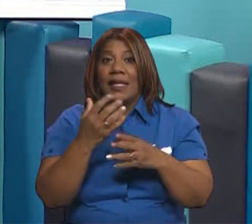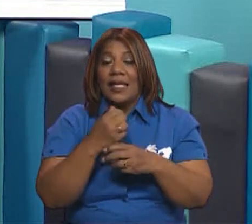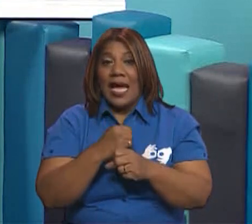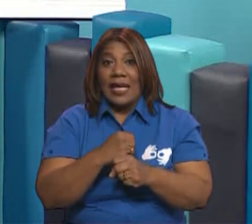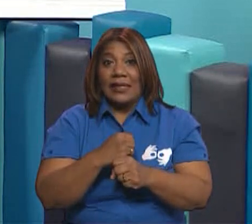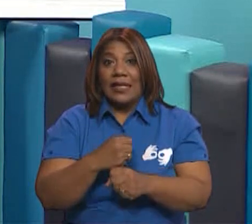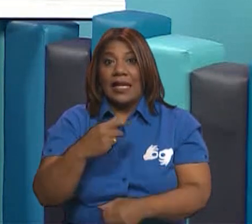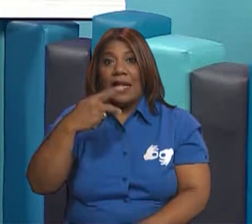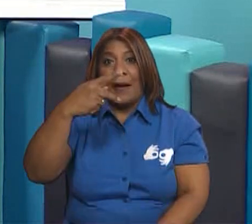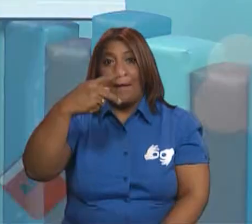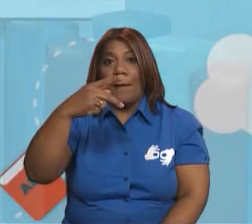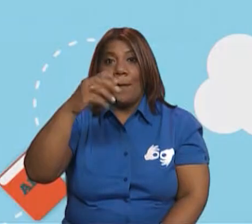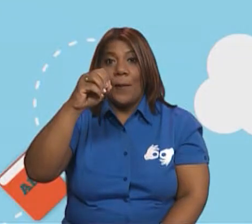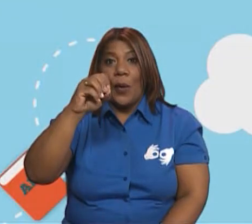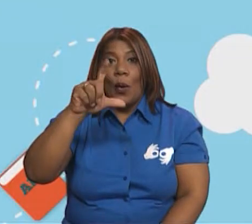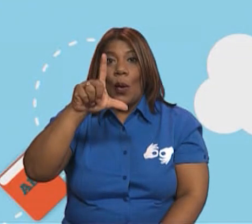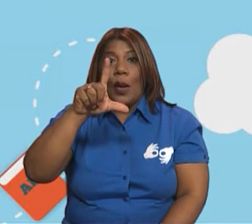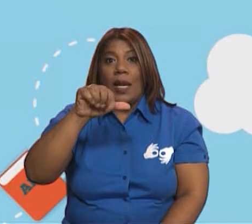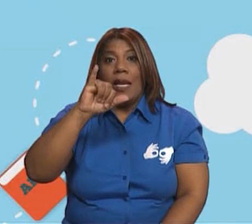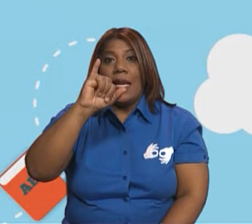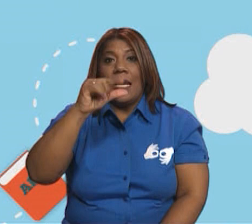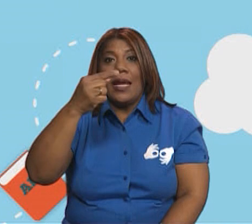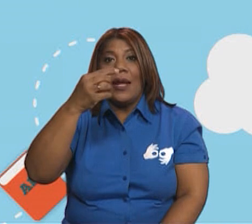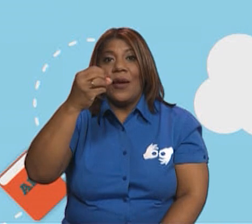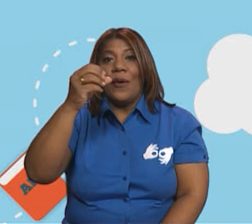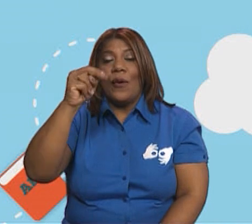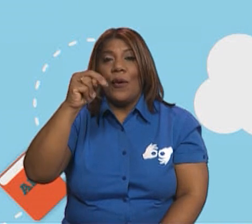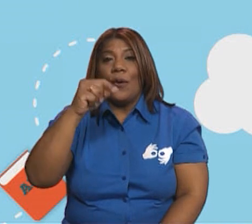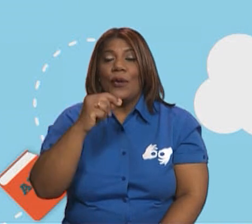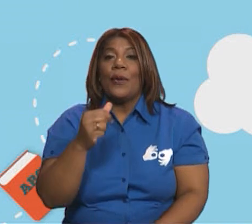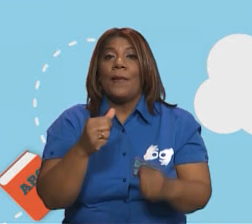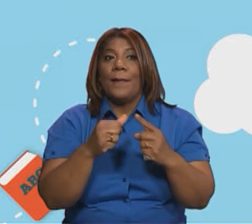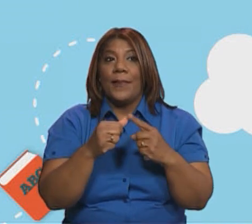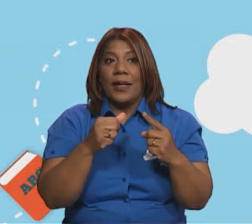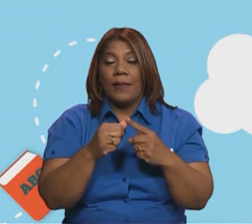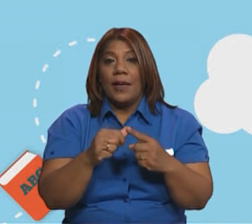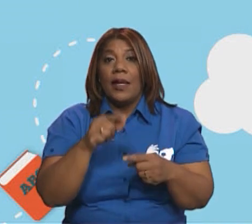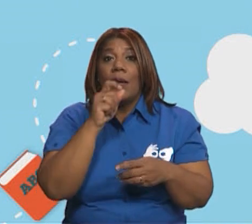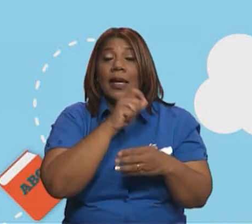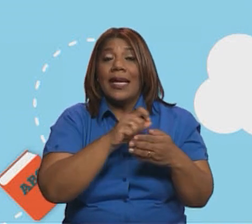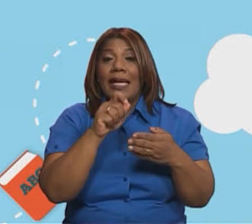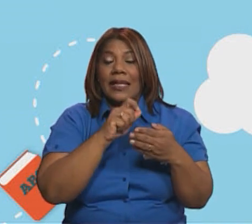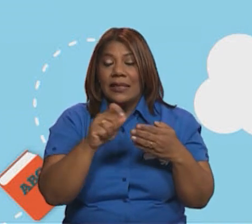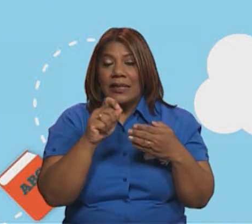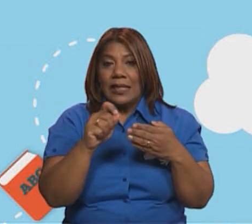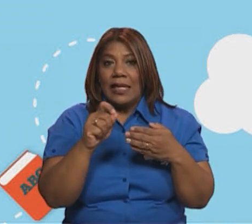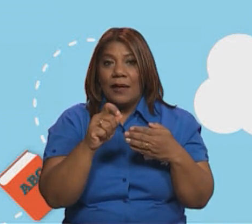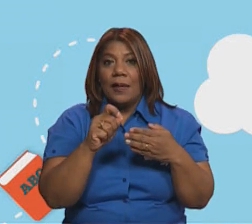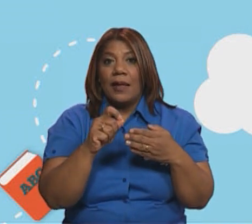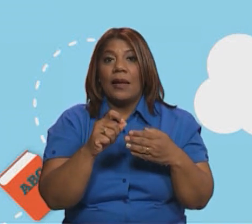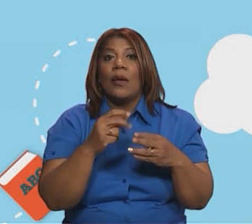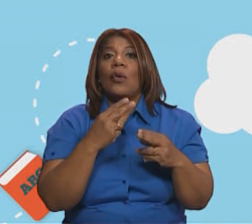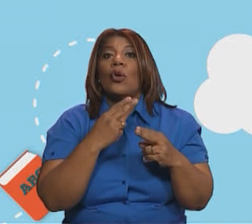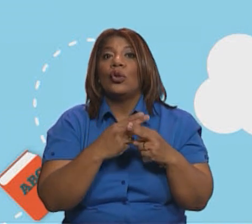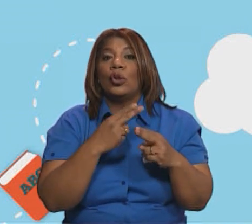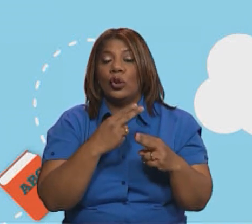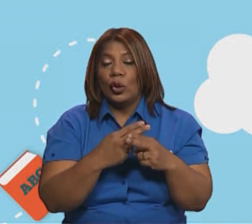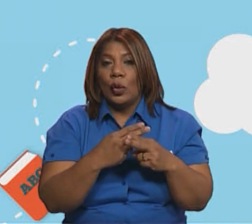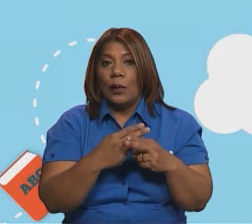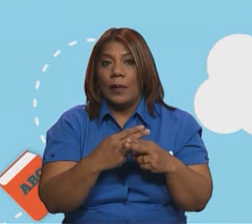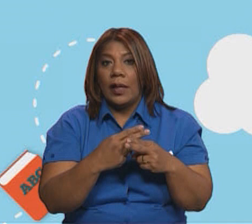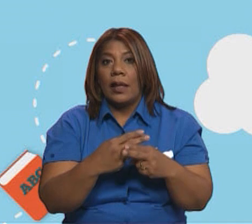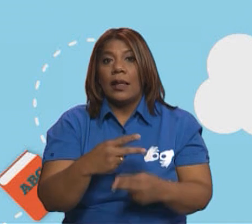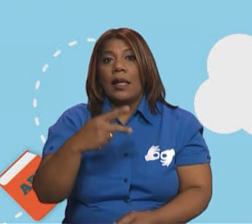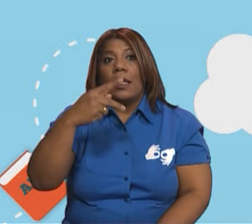Es tu turno. Sé que pueden hacerlo. Primero vamos a escribir el nombre de los polígonos como en el primer